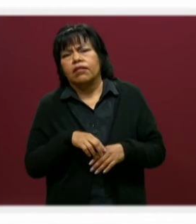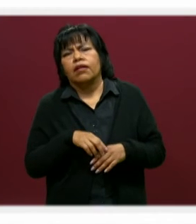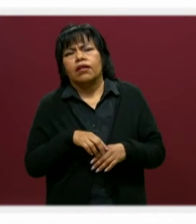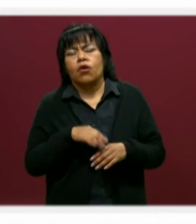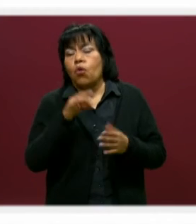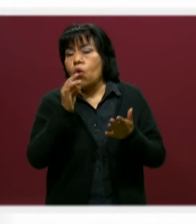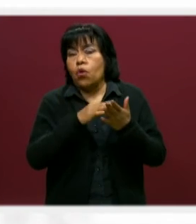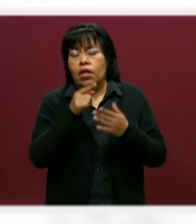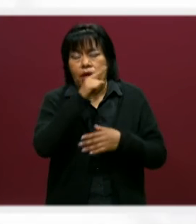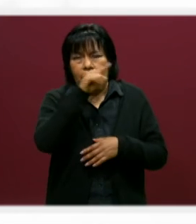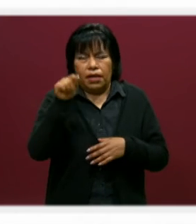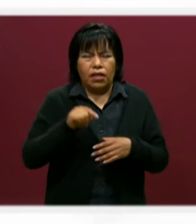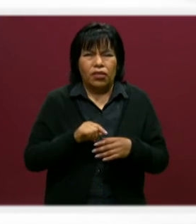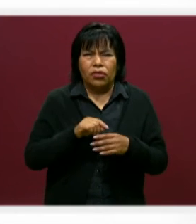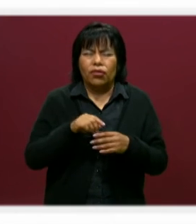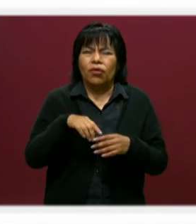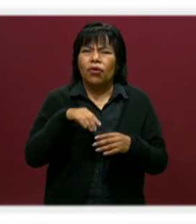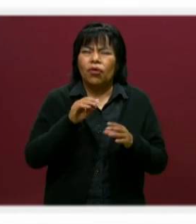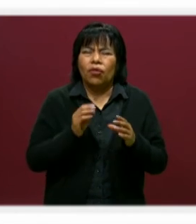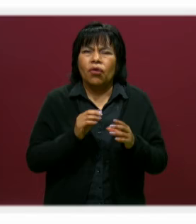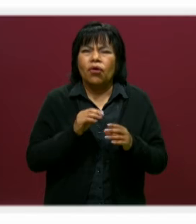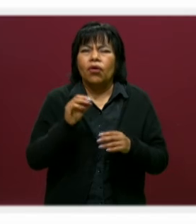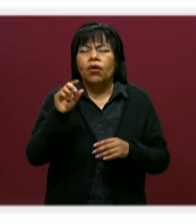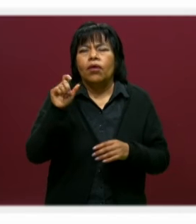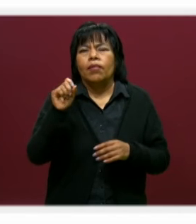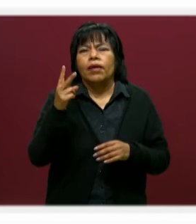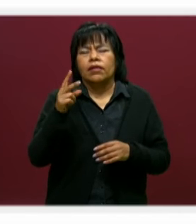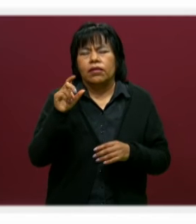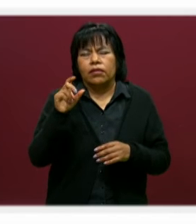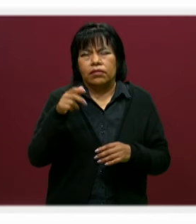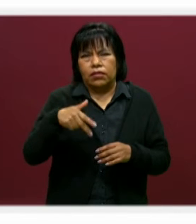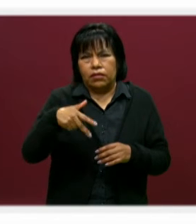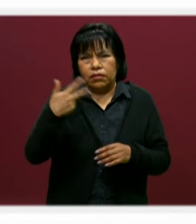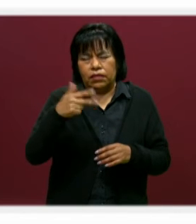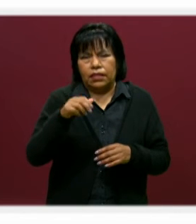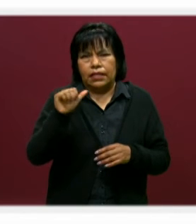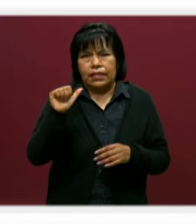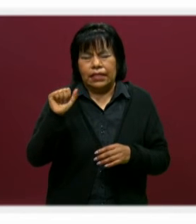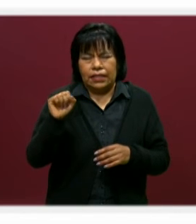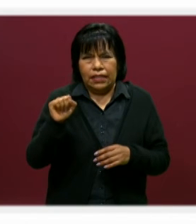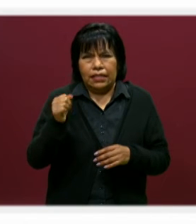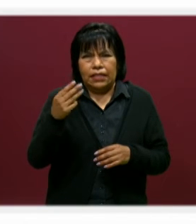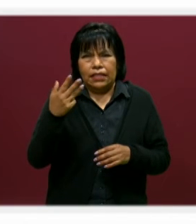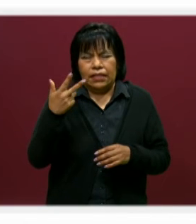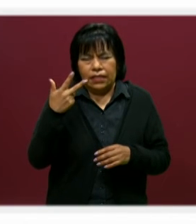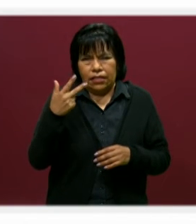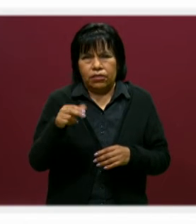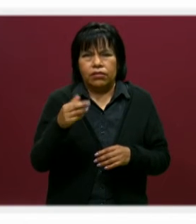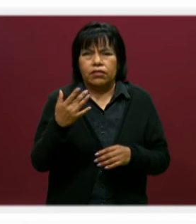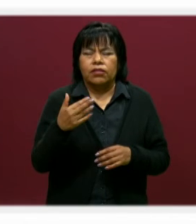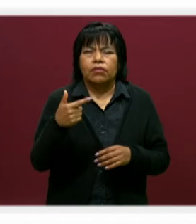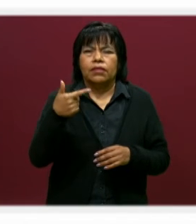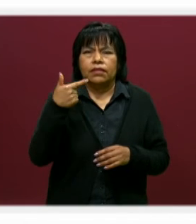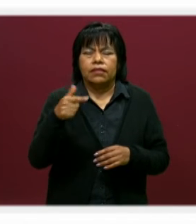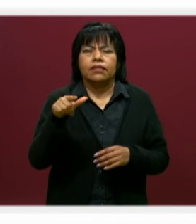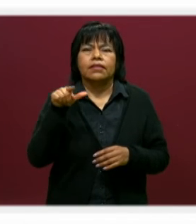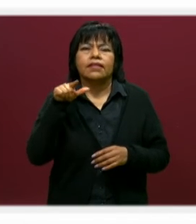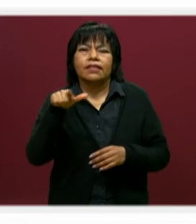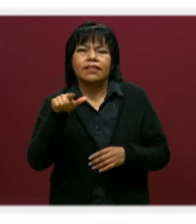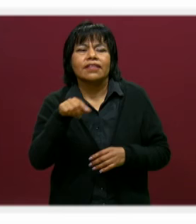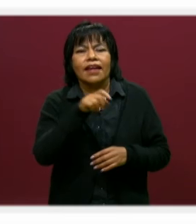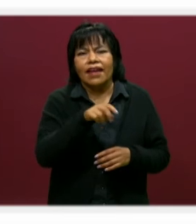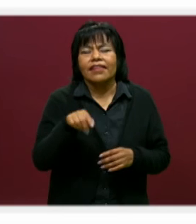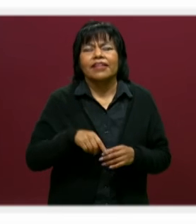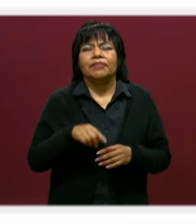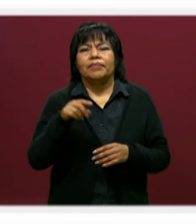exclusivo para todo este proceso de admisión, que es el 2213-68-5717. Bien, ahí está el